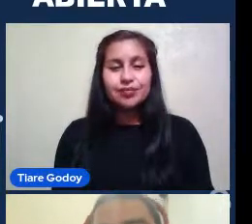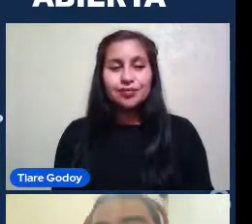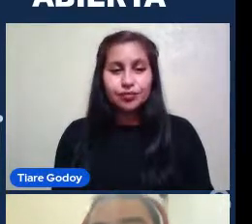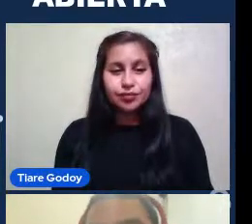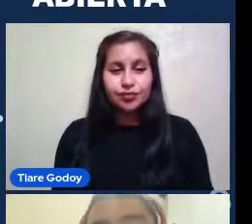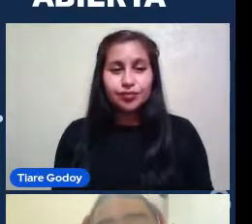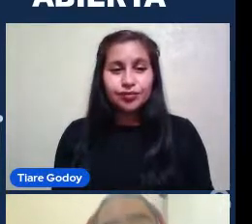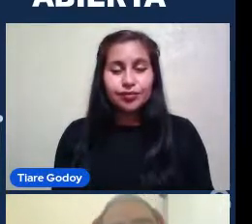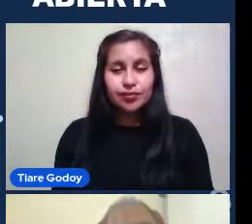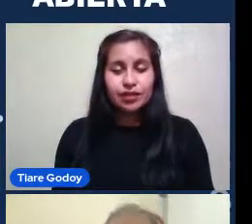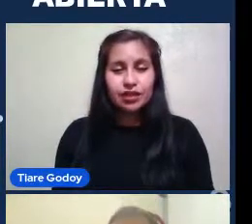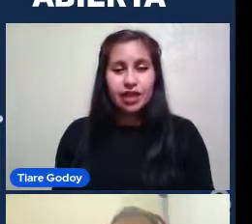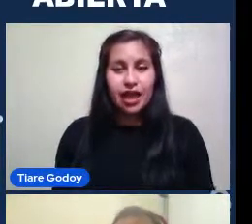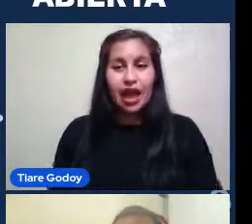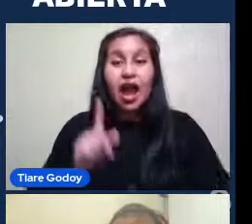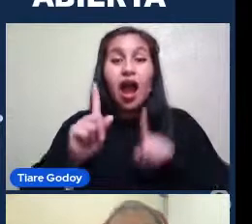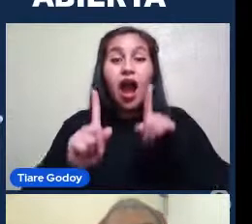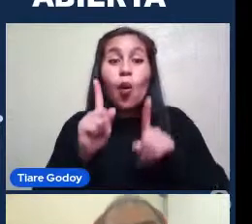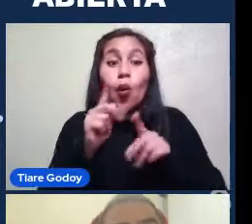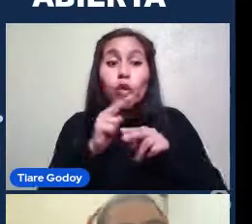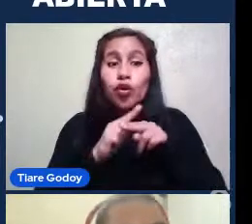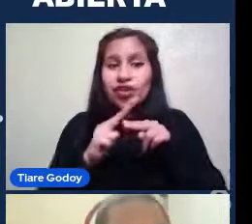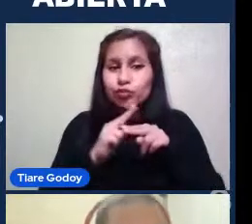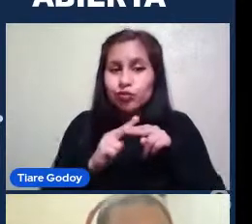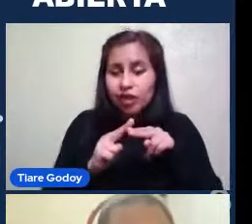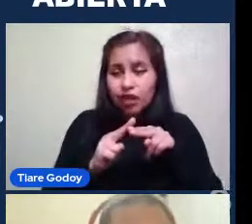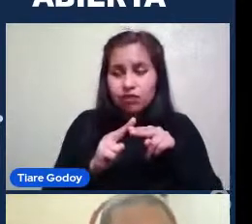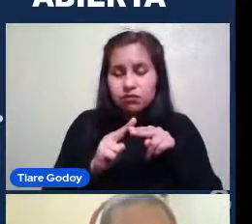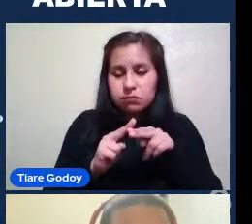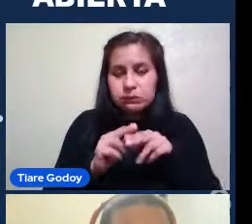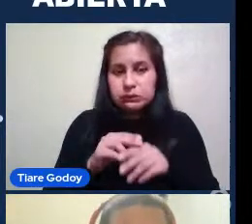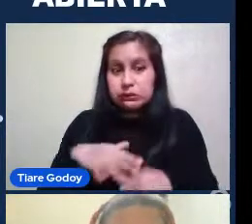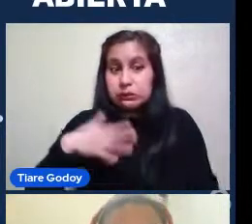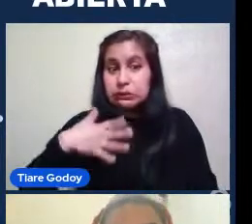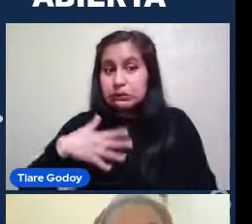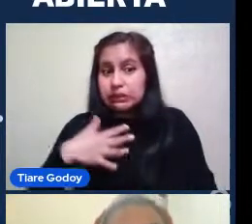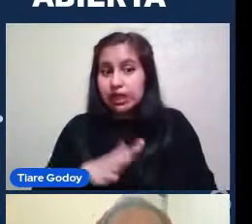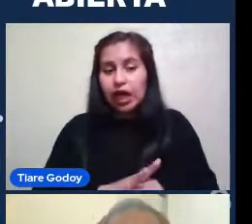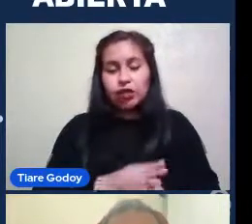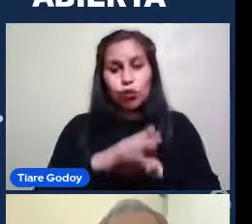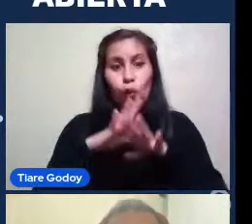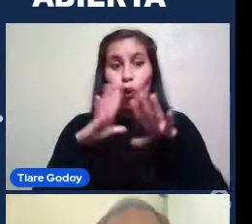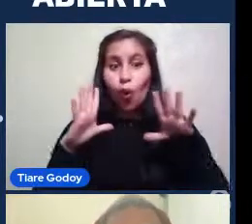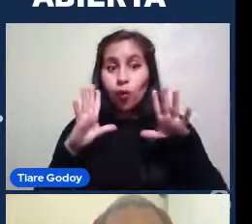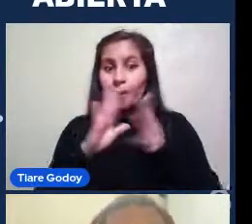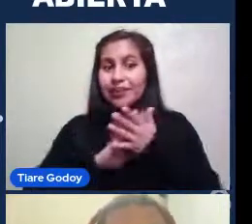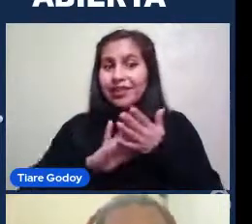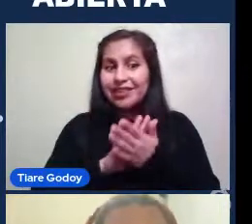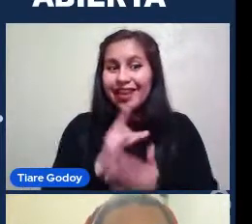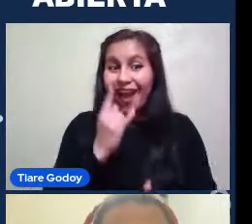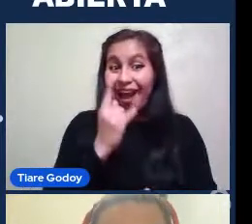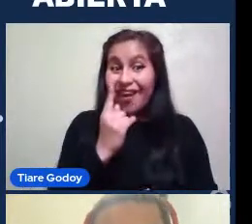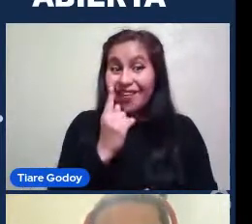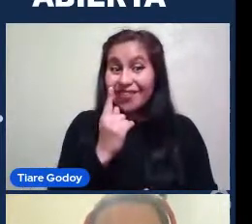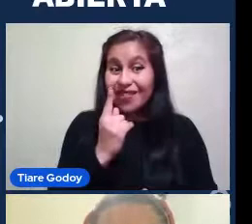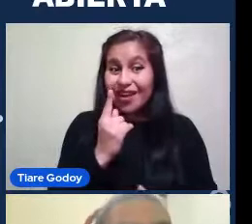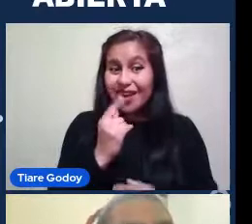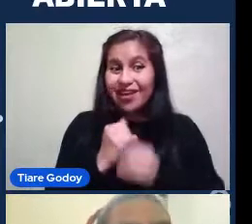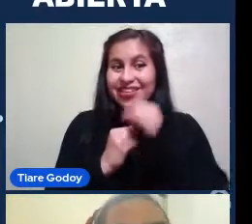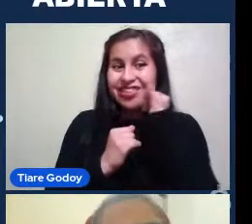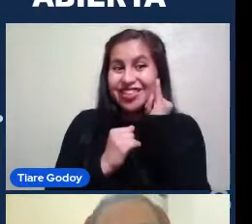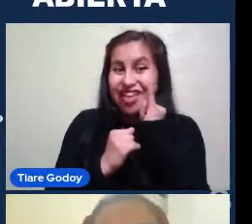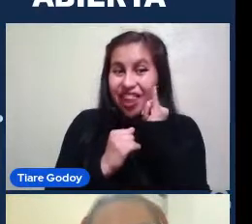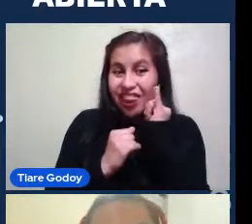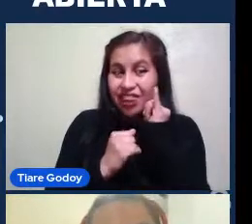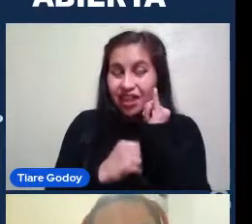Hay quizás Algunos resultados sorprendentes Como por ejemplo Que el de arriba A la izquierda